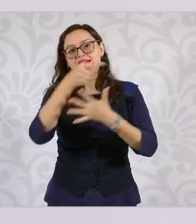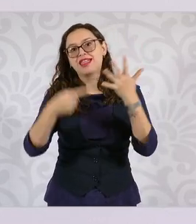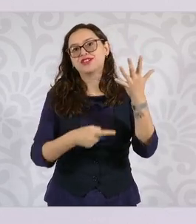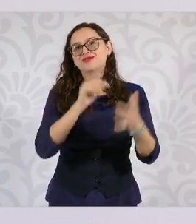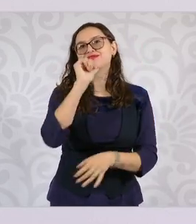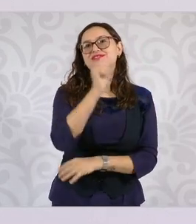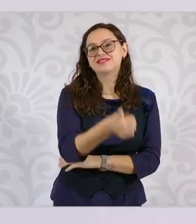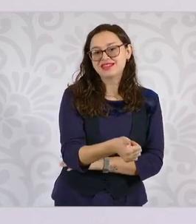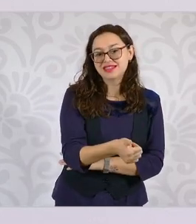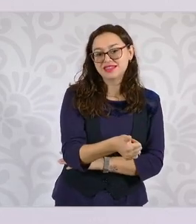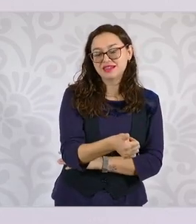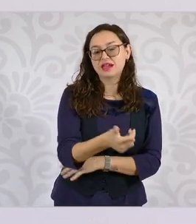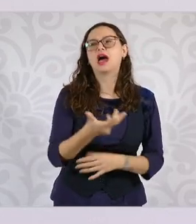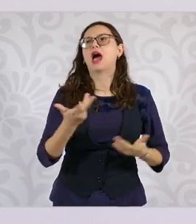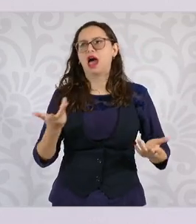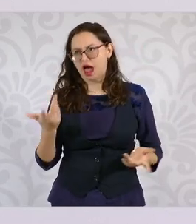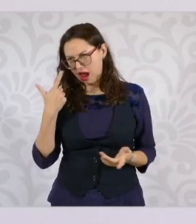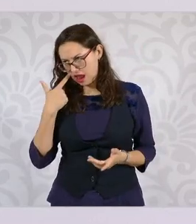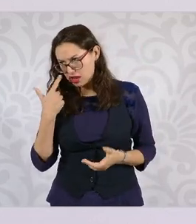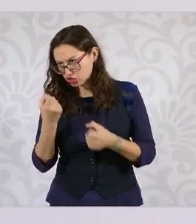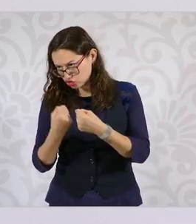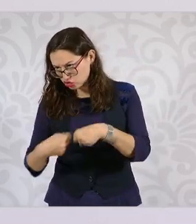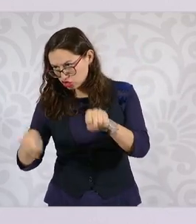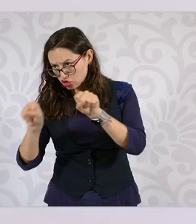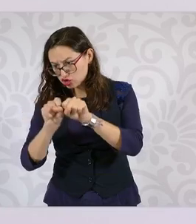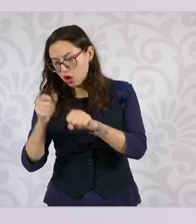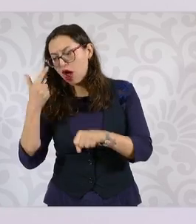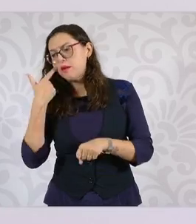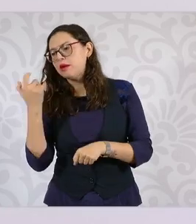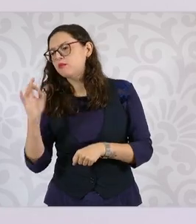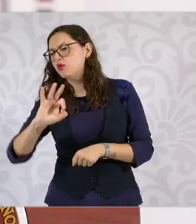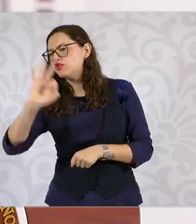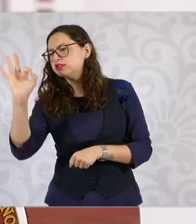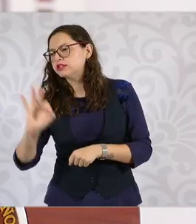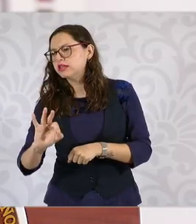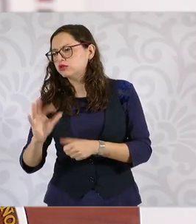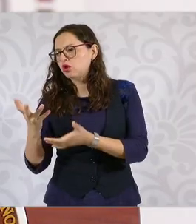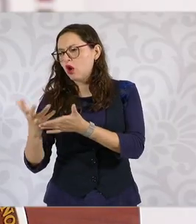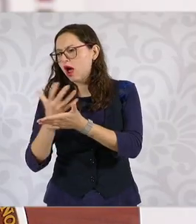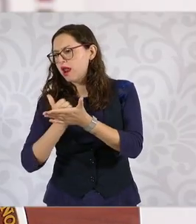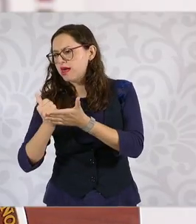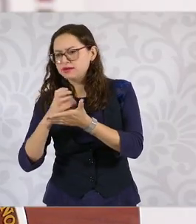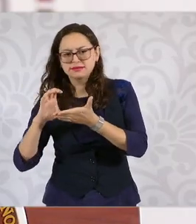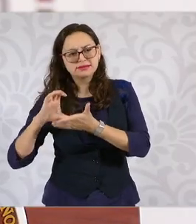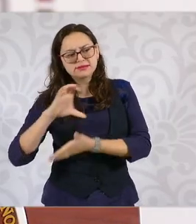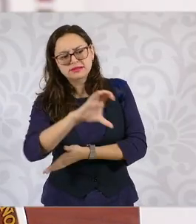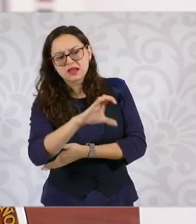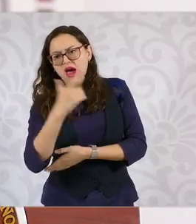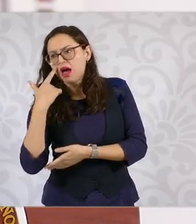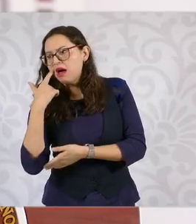deberían de tener también reparto de utilidades. Entonces, el objetivo es regular